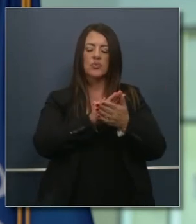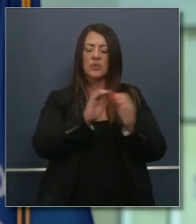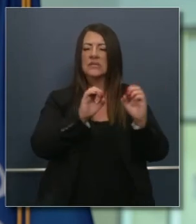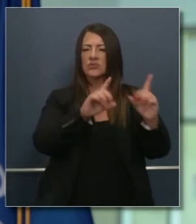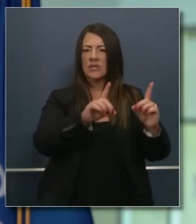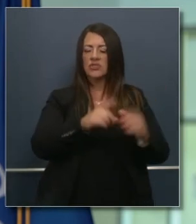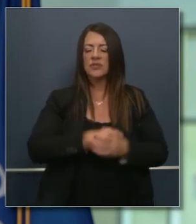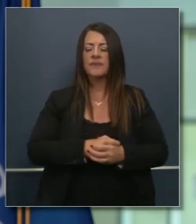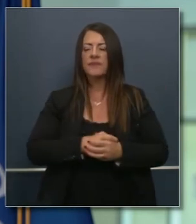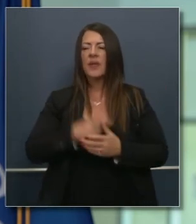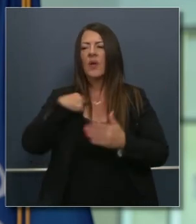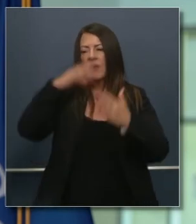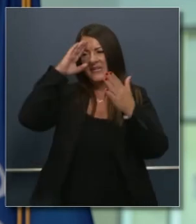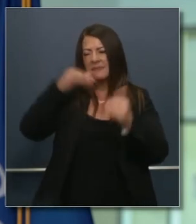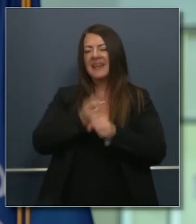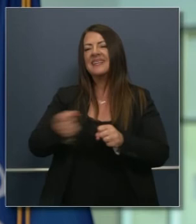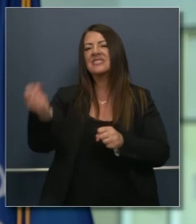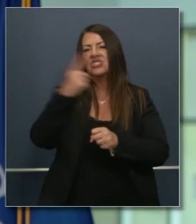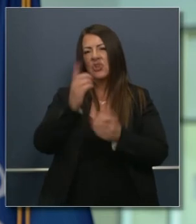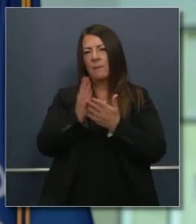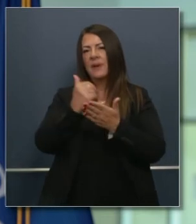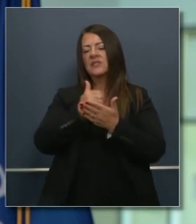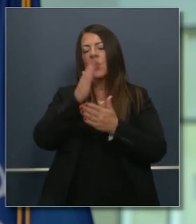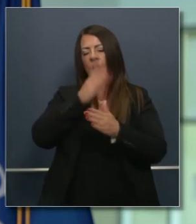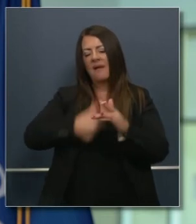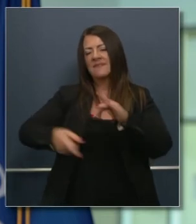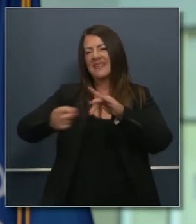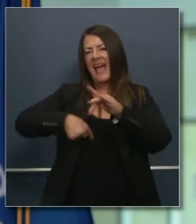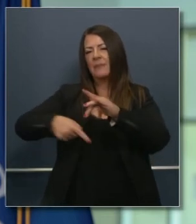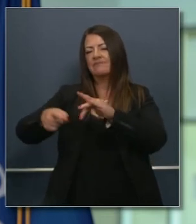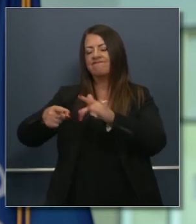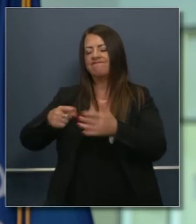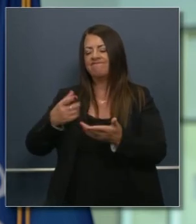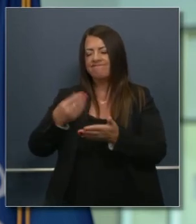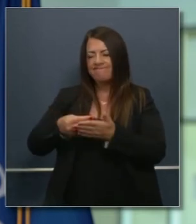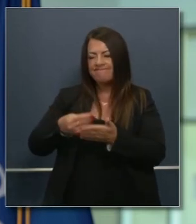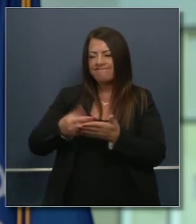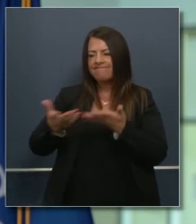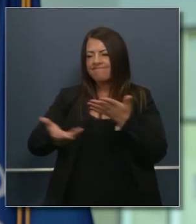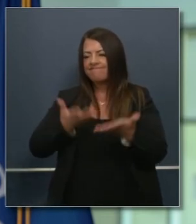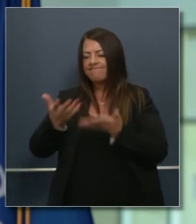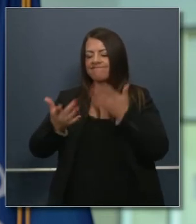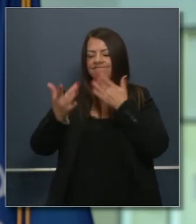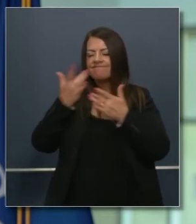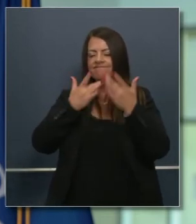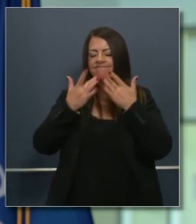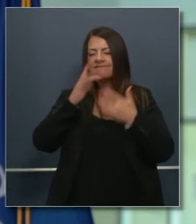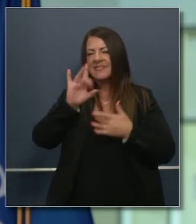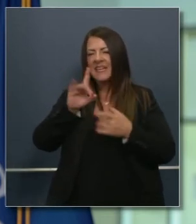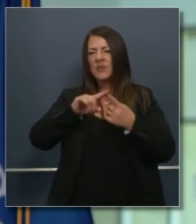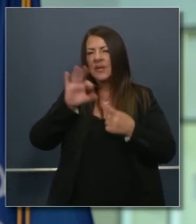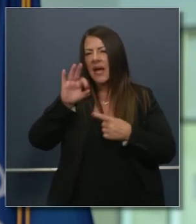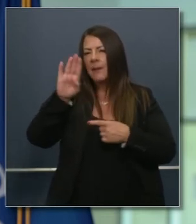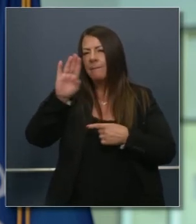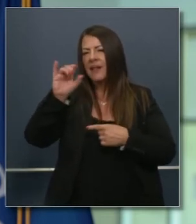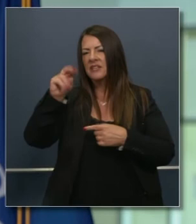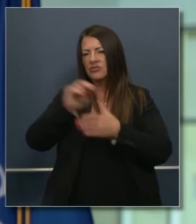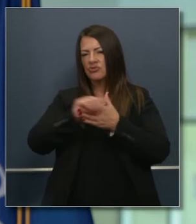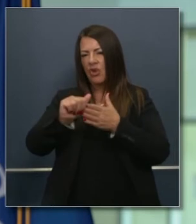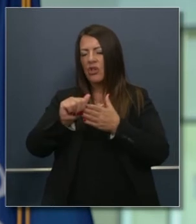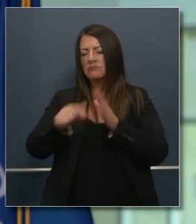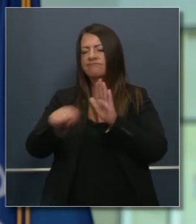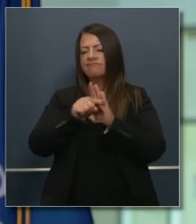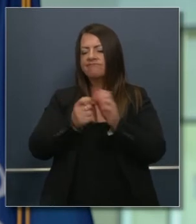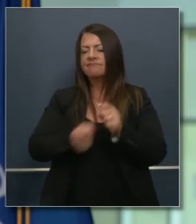hemos anticipado brechas en nuestro presupuesto el año próximo tal vez 8.7 o 9 mil millones de dólares estamos